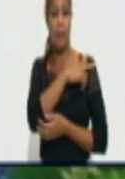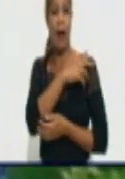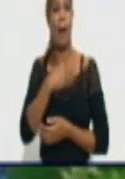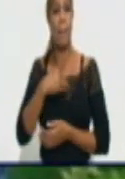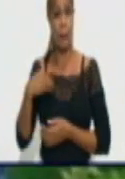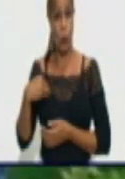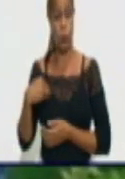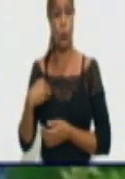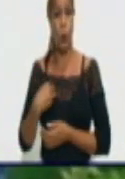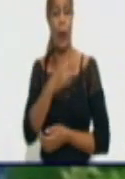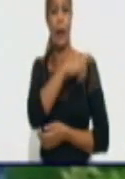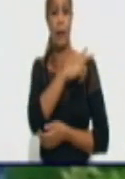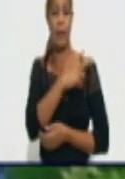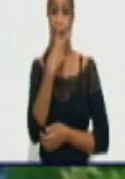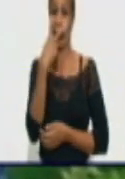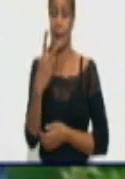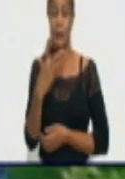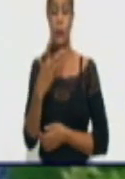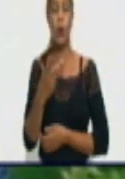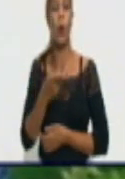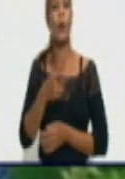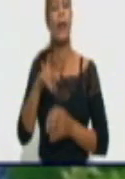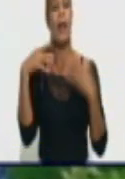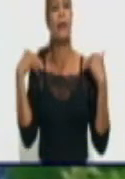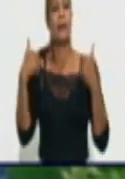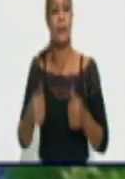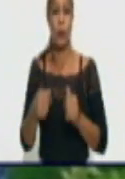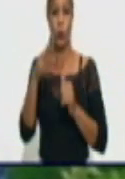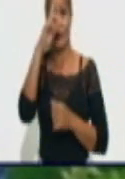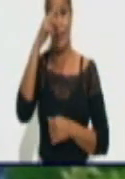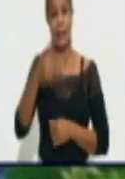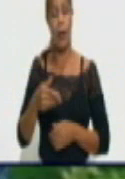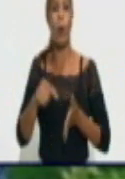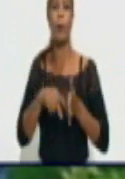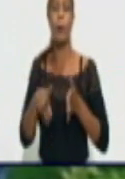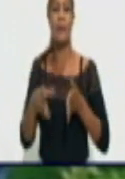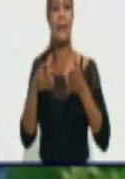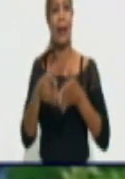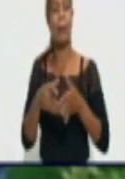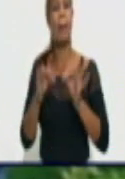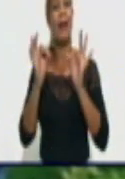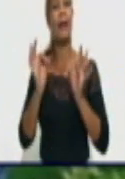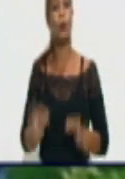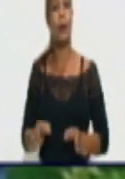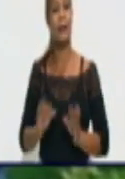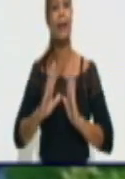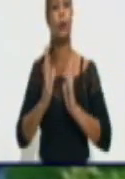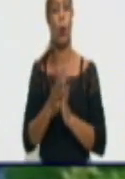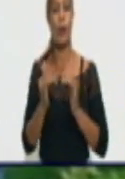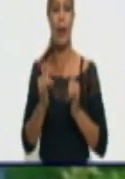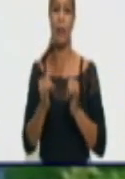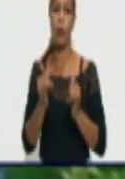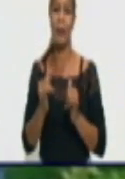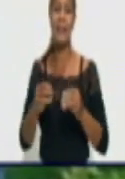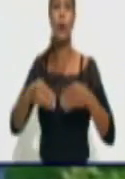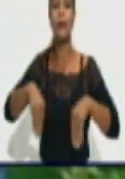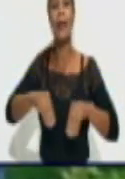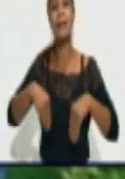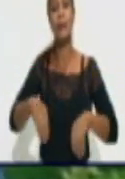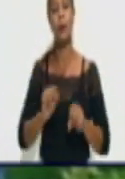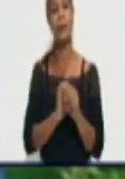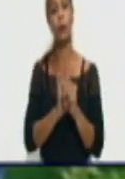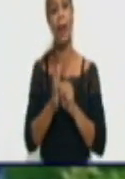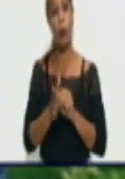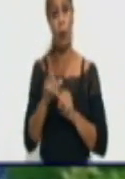en la Dirección Provincial de Salud en Granma, para tener una actualización de la situación epidemiológica que vive la